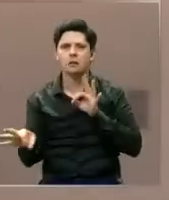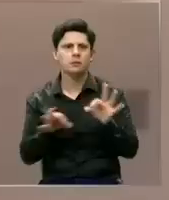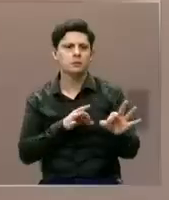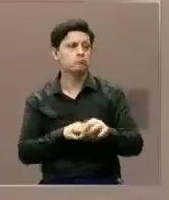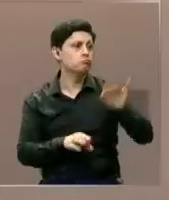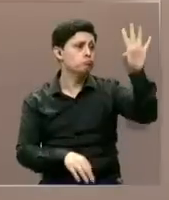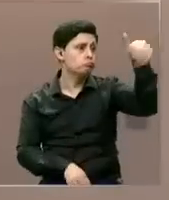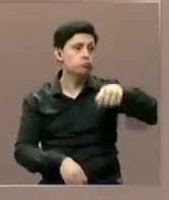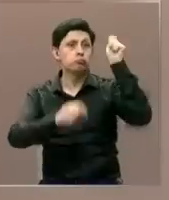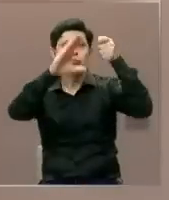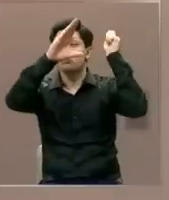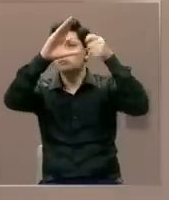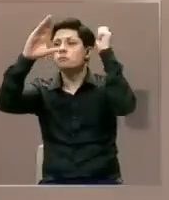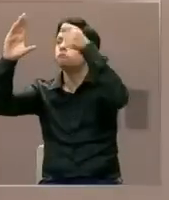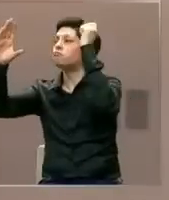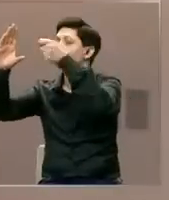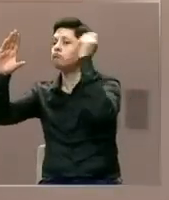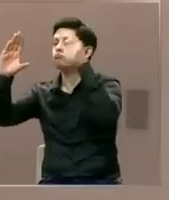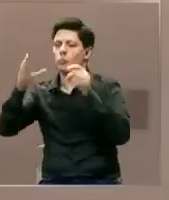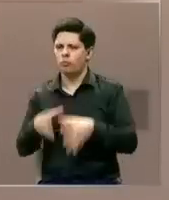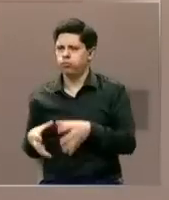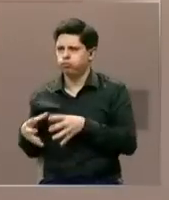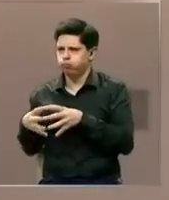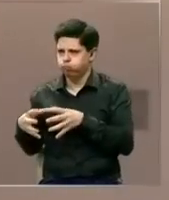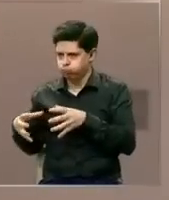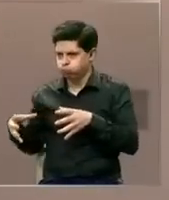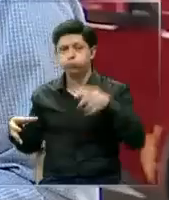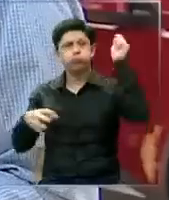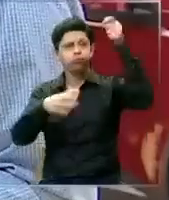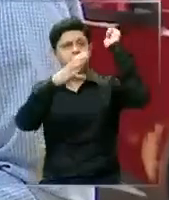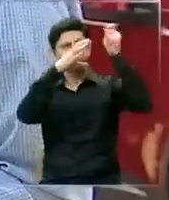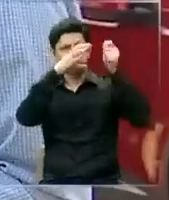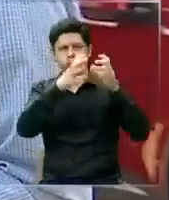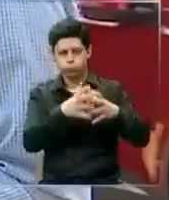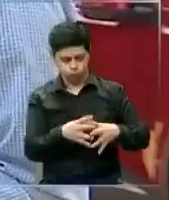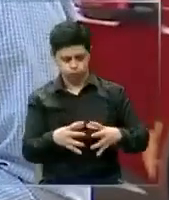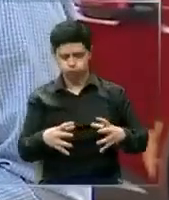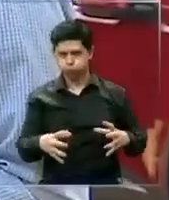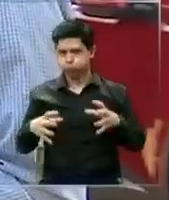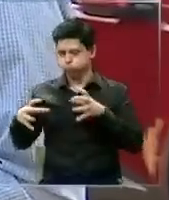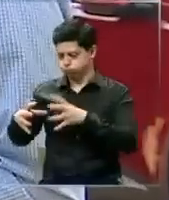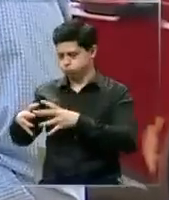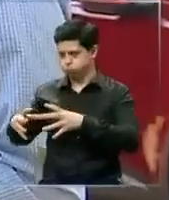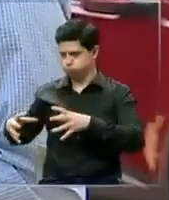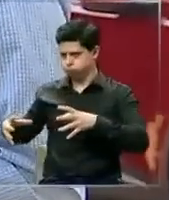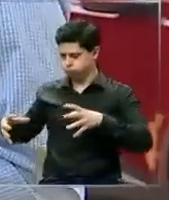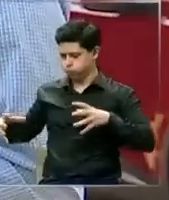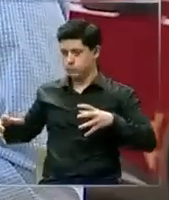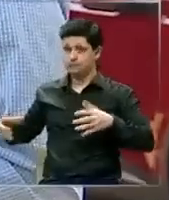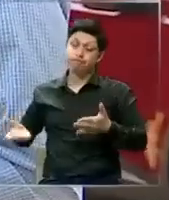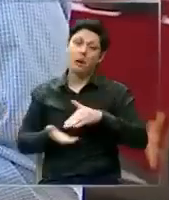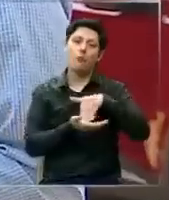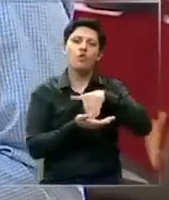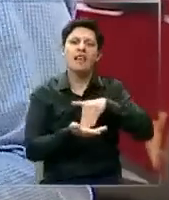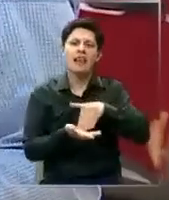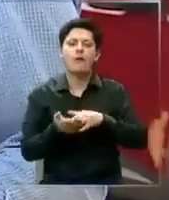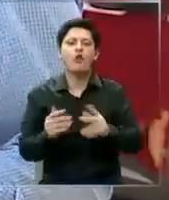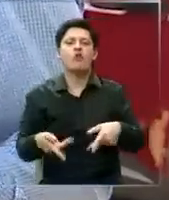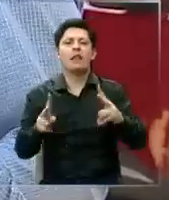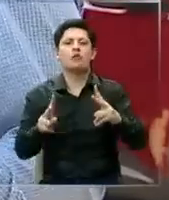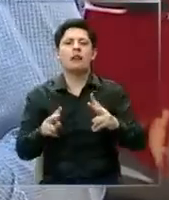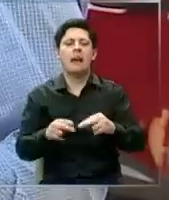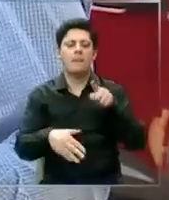trajo un par de maestros y empezaron a acumular todo, todo lo que desarmaron. También expertos indican que esta situación vulnera los derechos de los